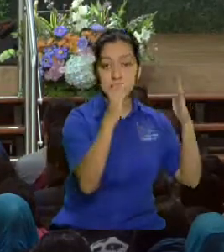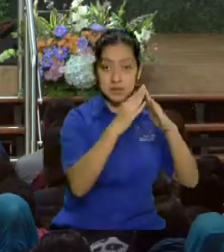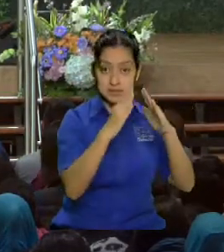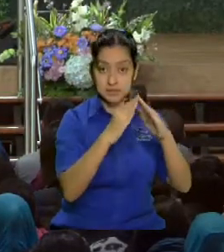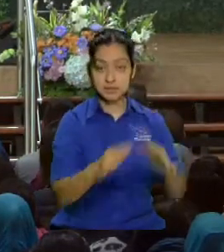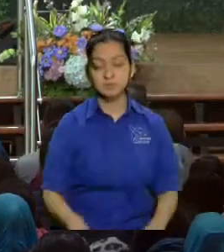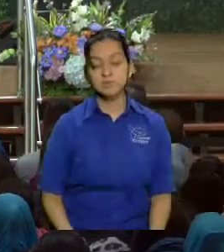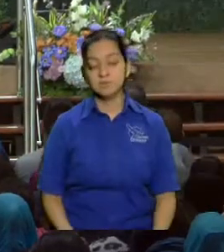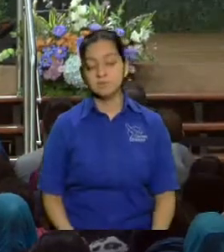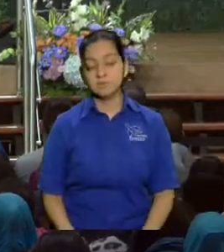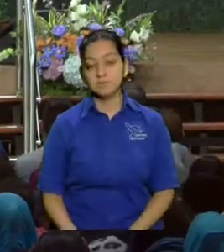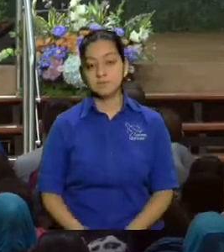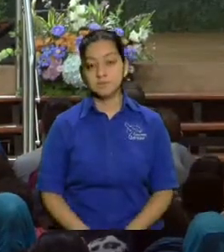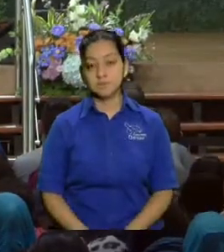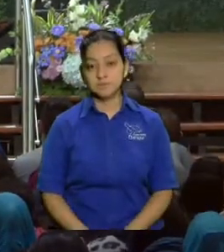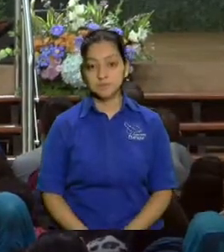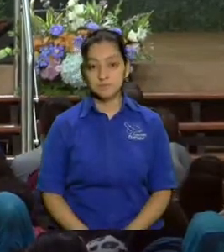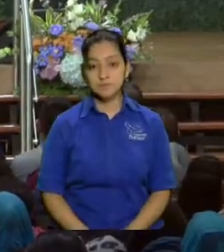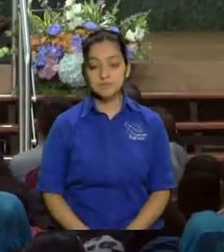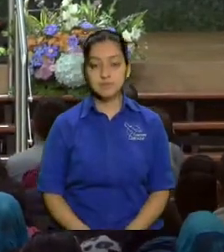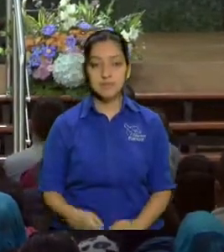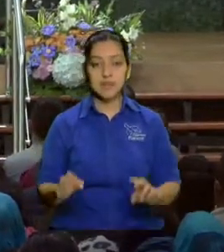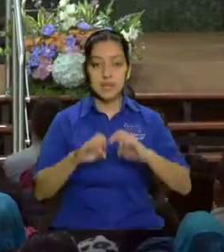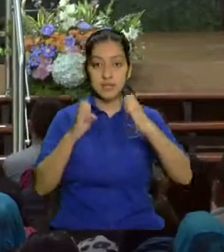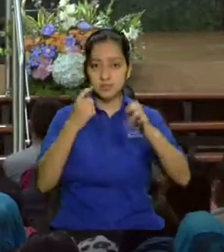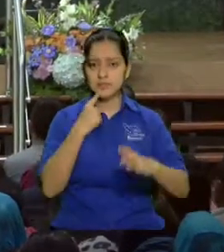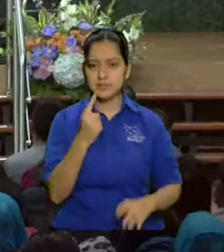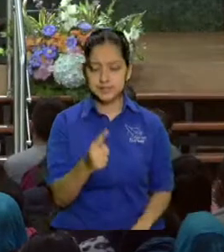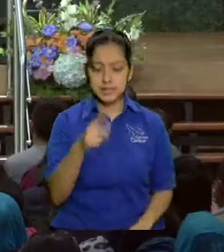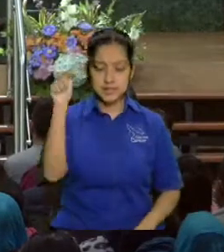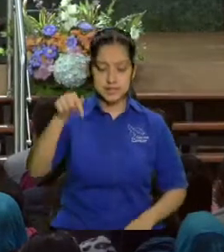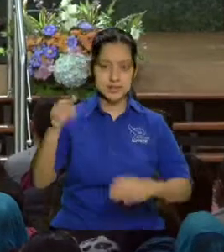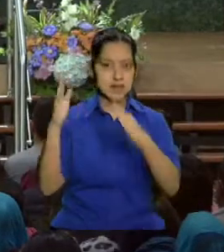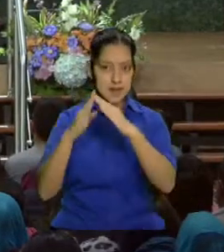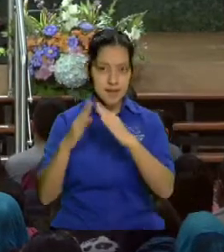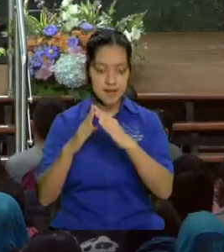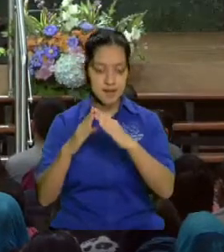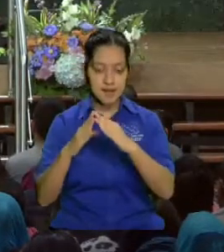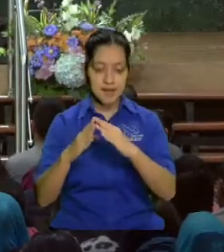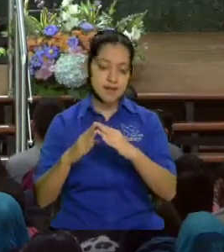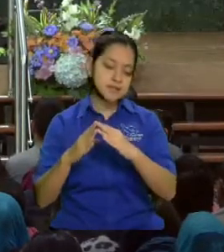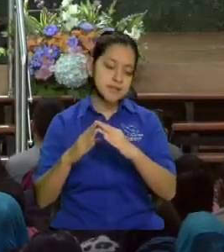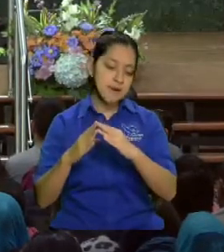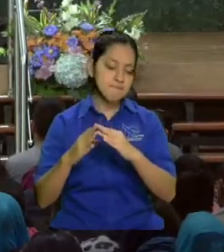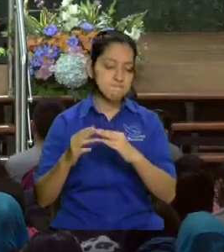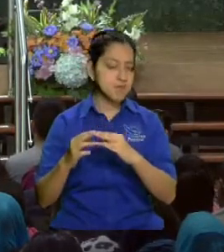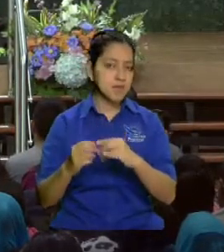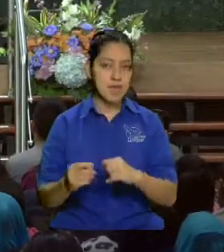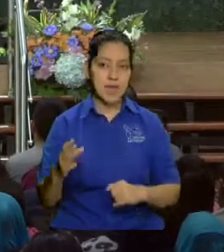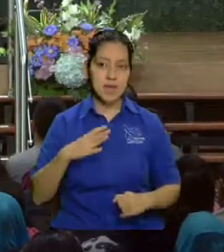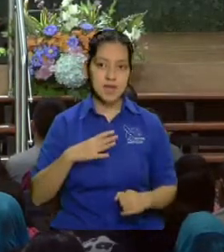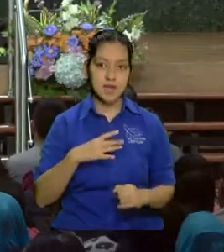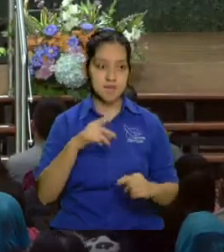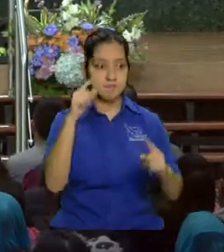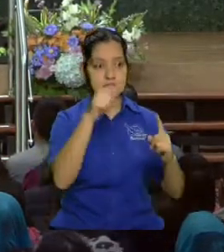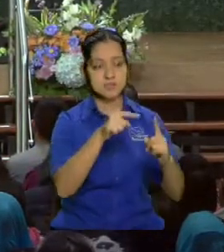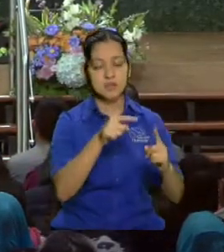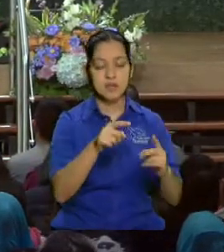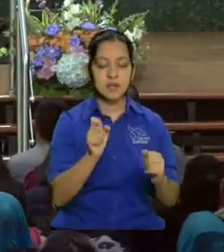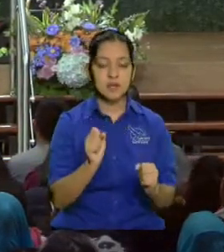enemigo marca casas. Y entonces dice, en esta casa existe tal cosa que puede ser vulnerable.